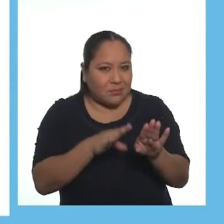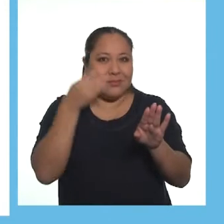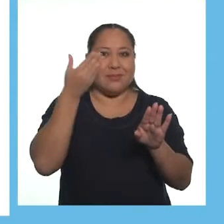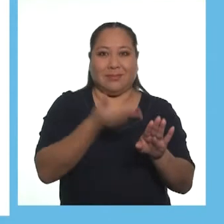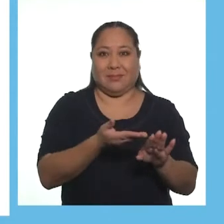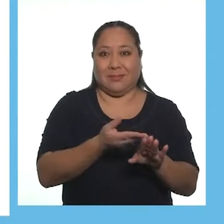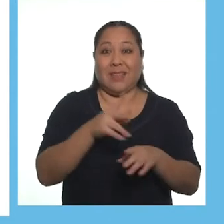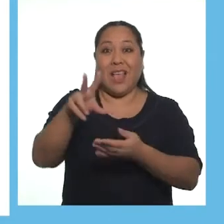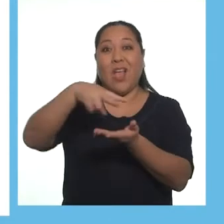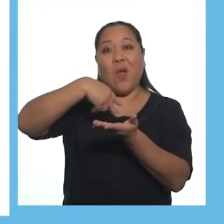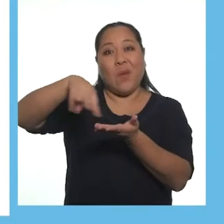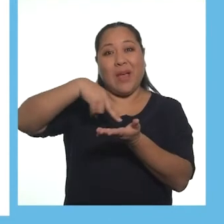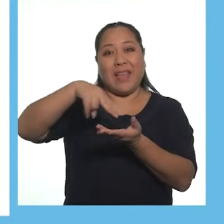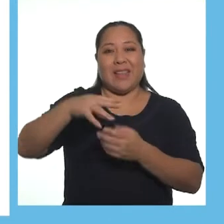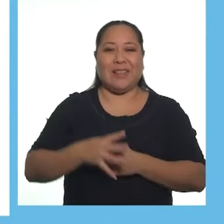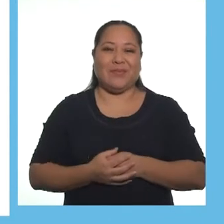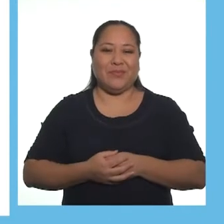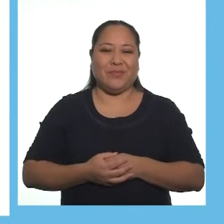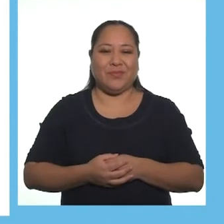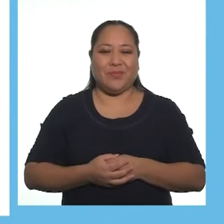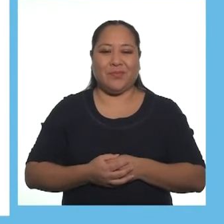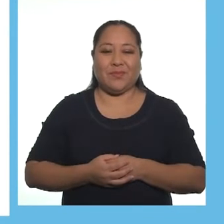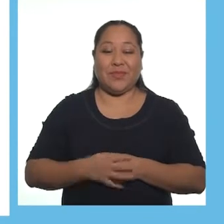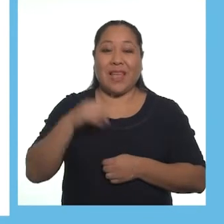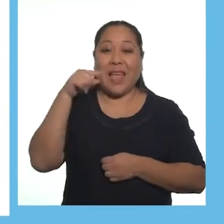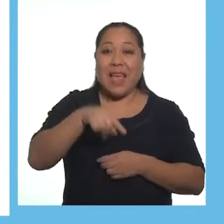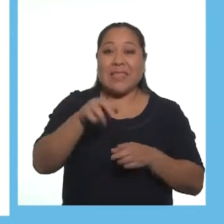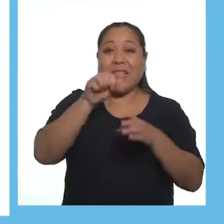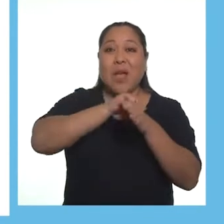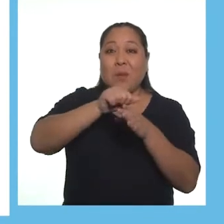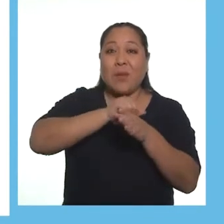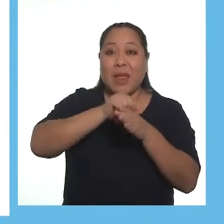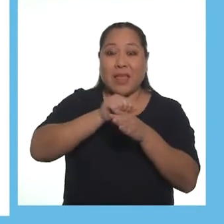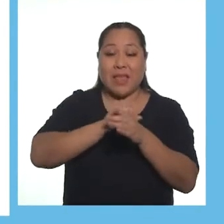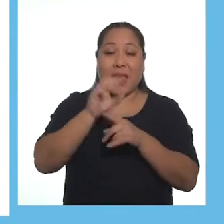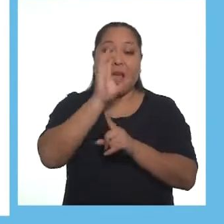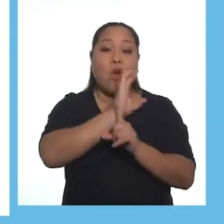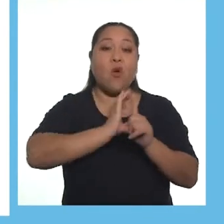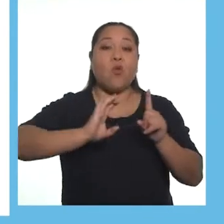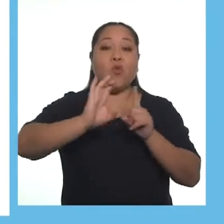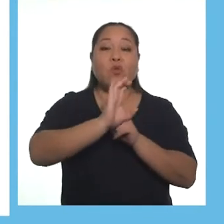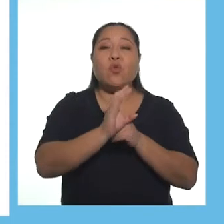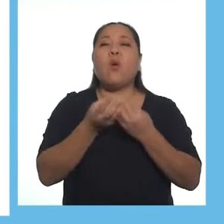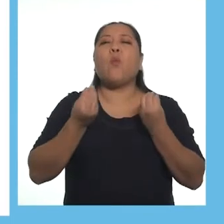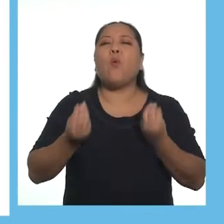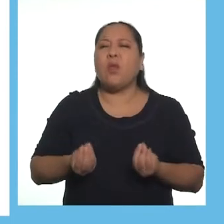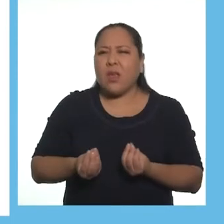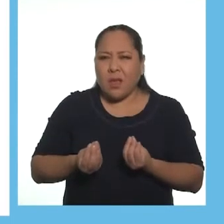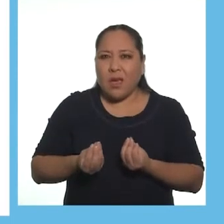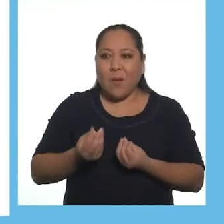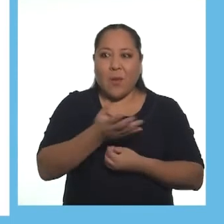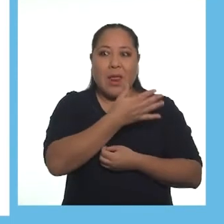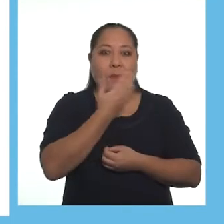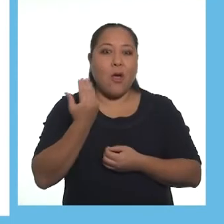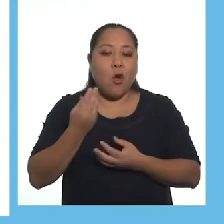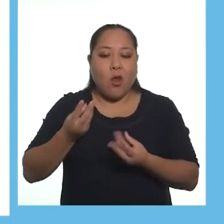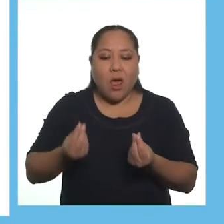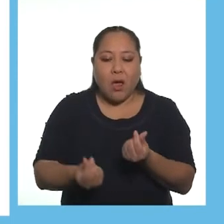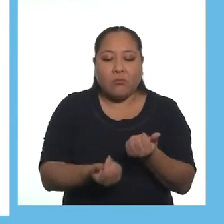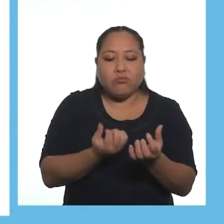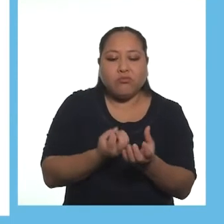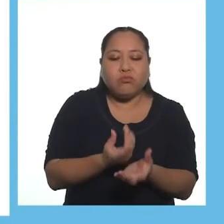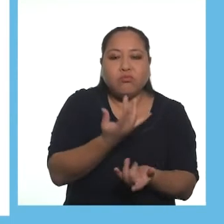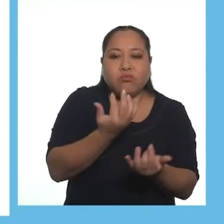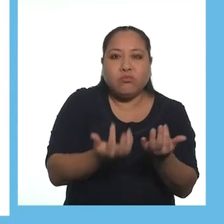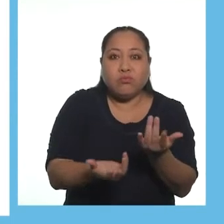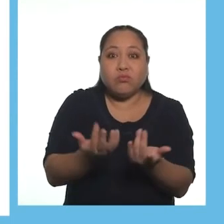homenaje a través de la danza. Esta práctica cultural la realizan para mejorar